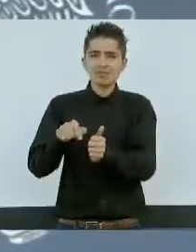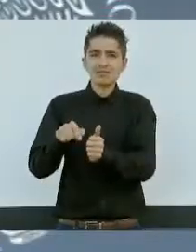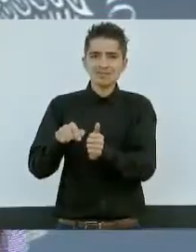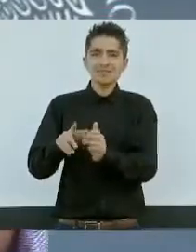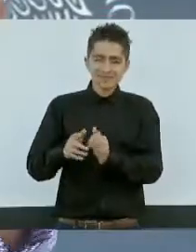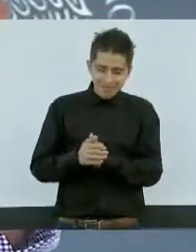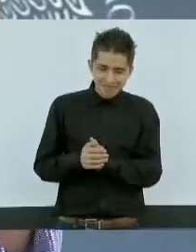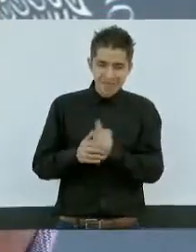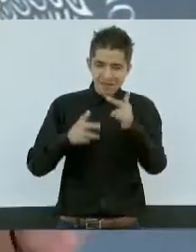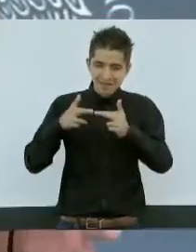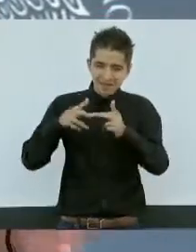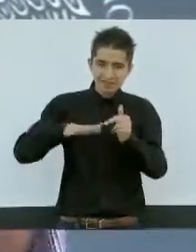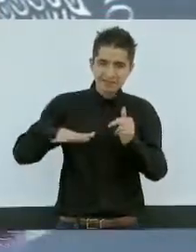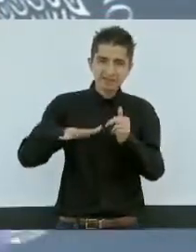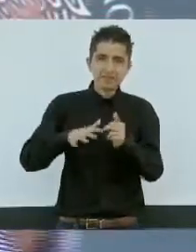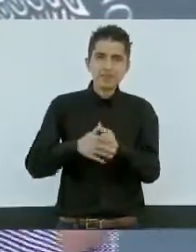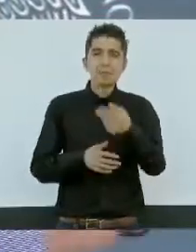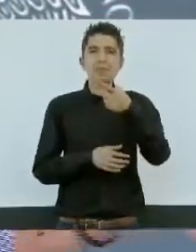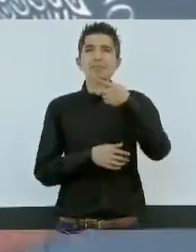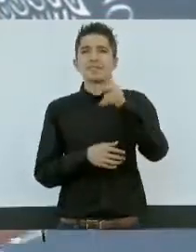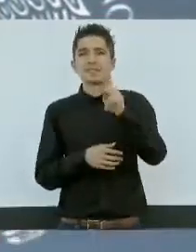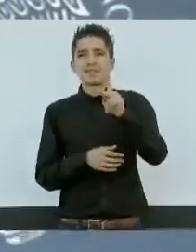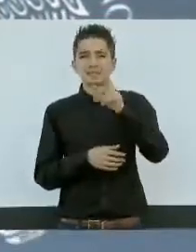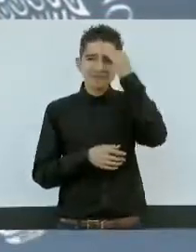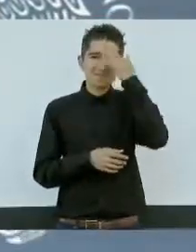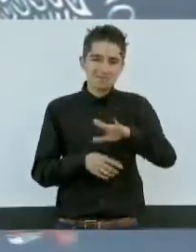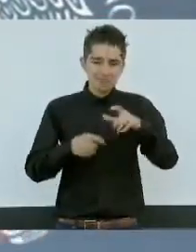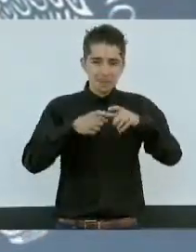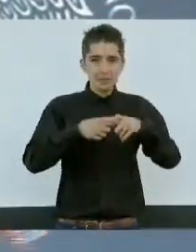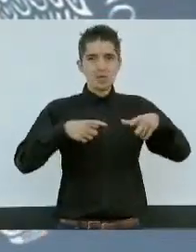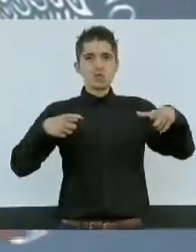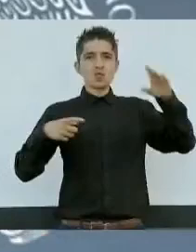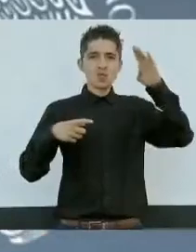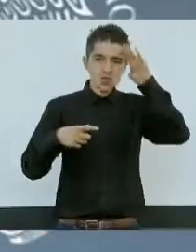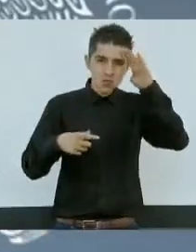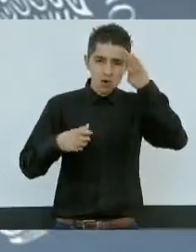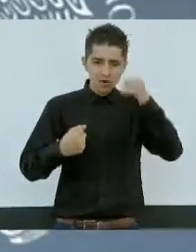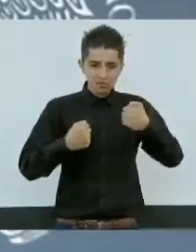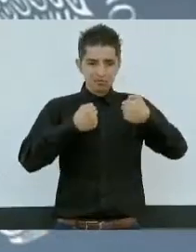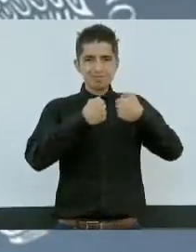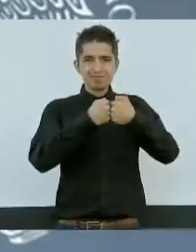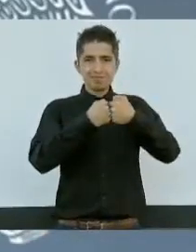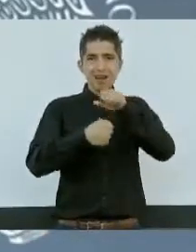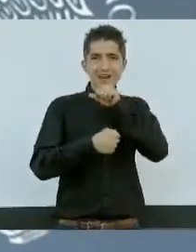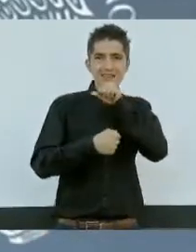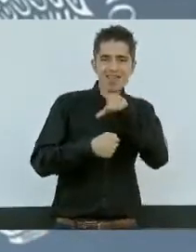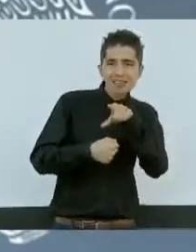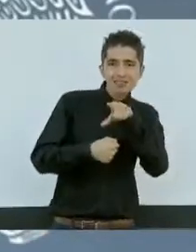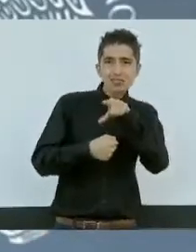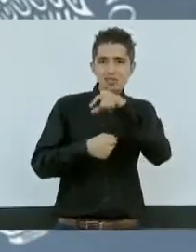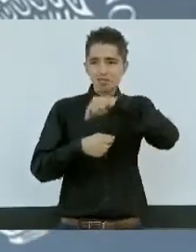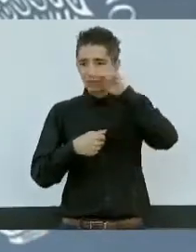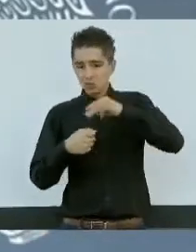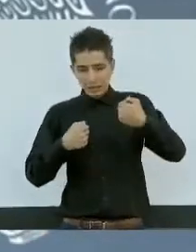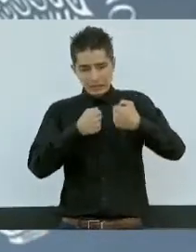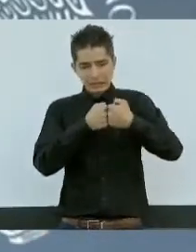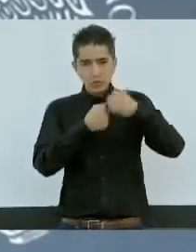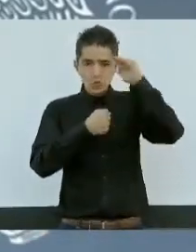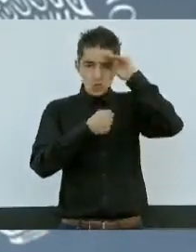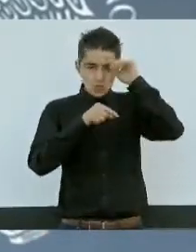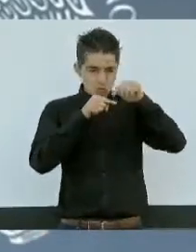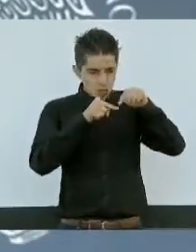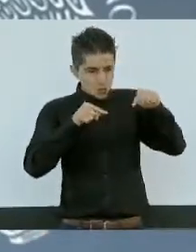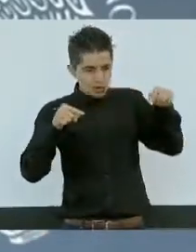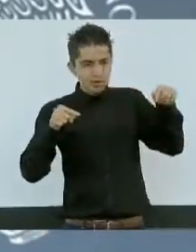magnitud y longitud de la frontera no siempre es posible y por eso creo